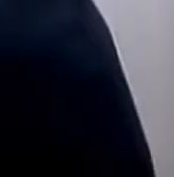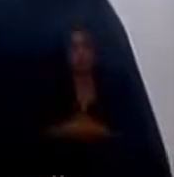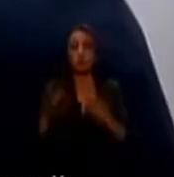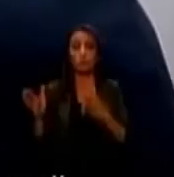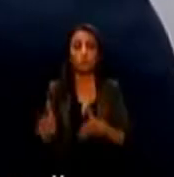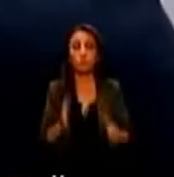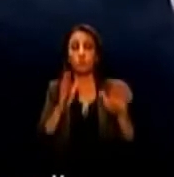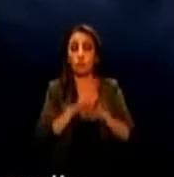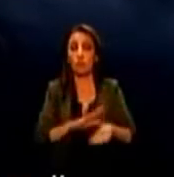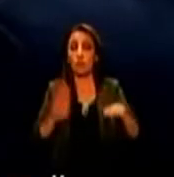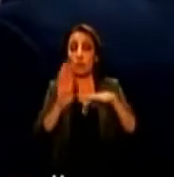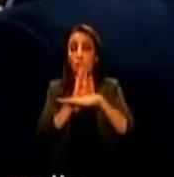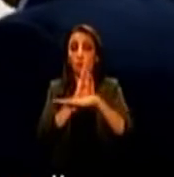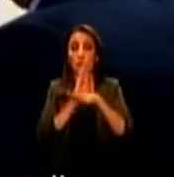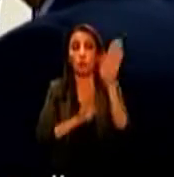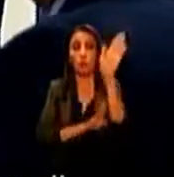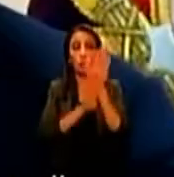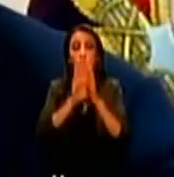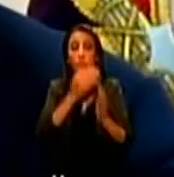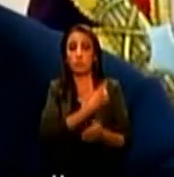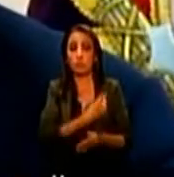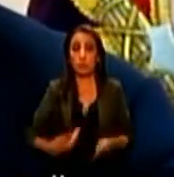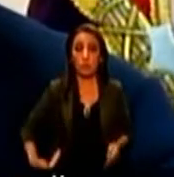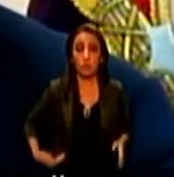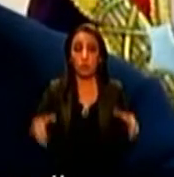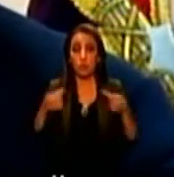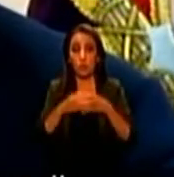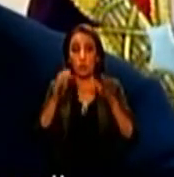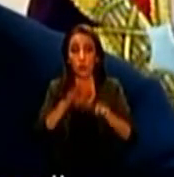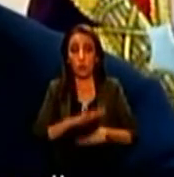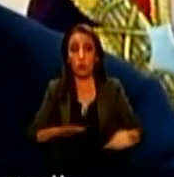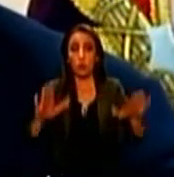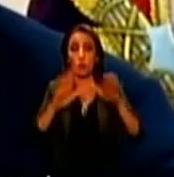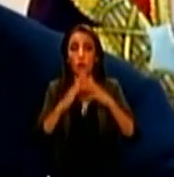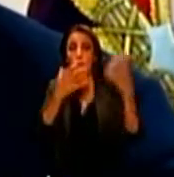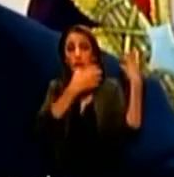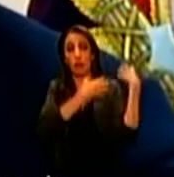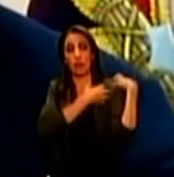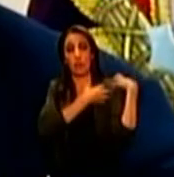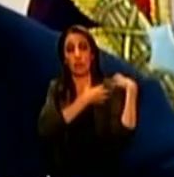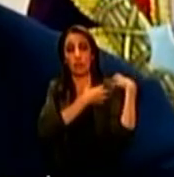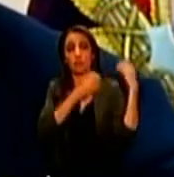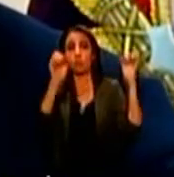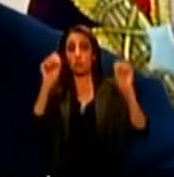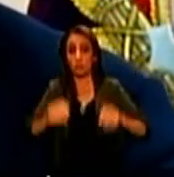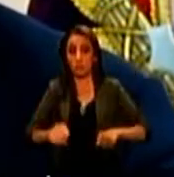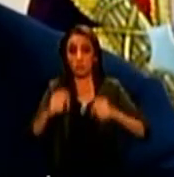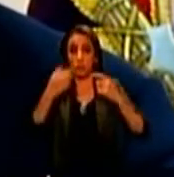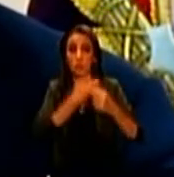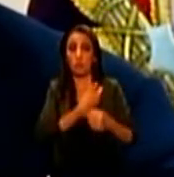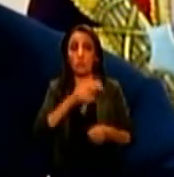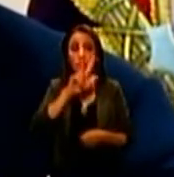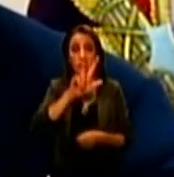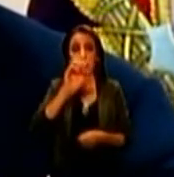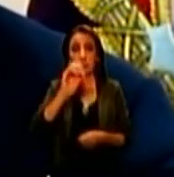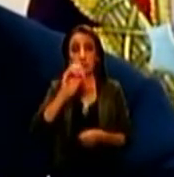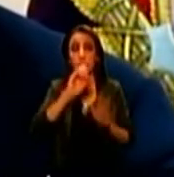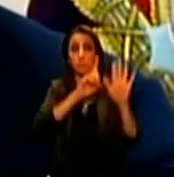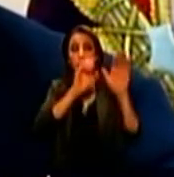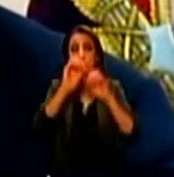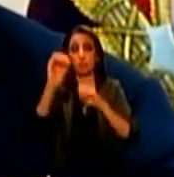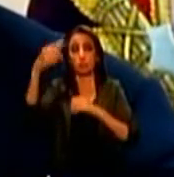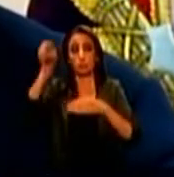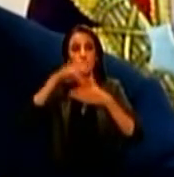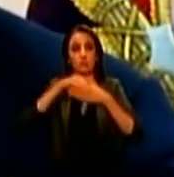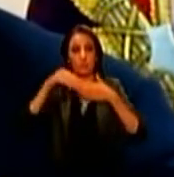El Banco Interamericano de Desarrollo y su presidente están respaldando con su garantía un financiamiento de 300 millones